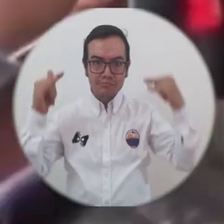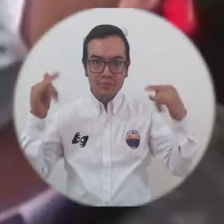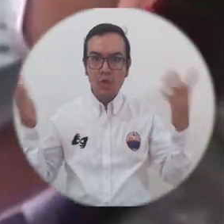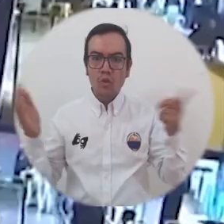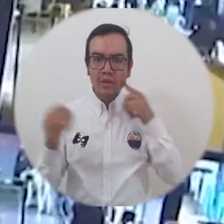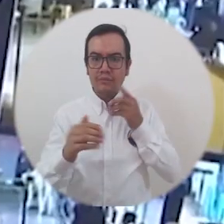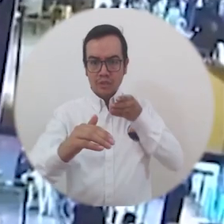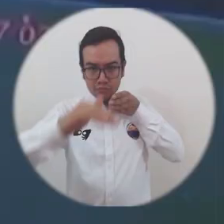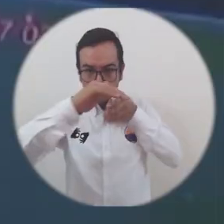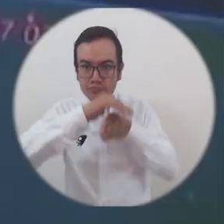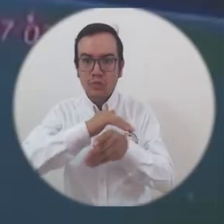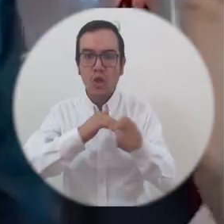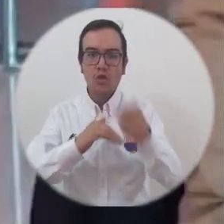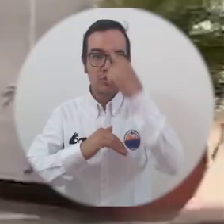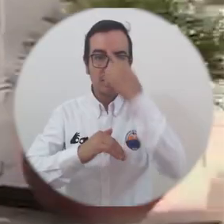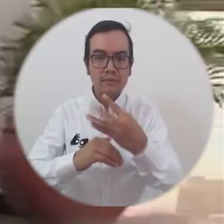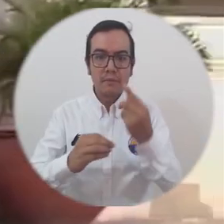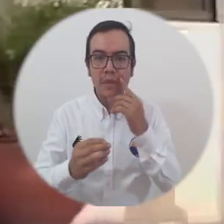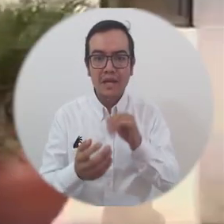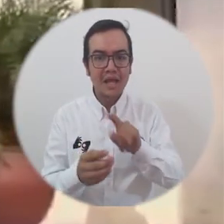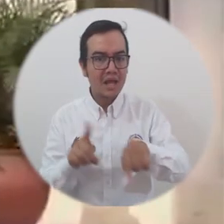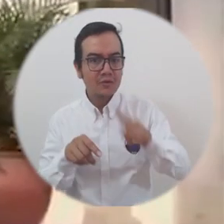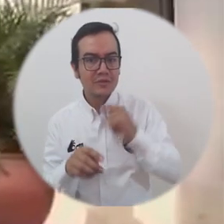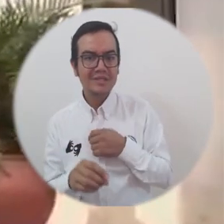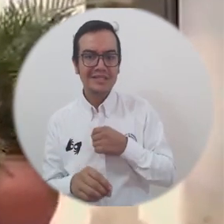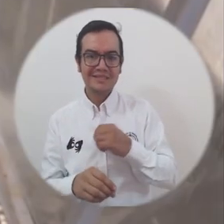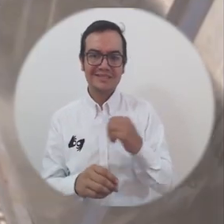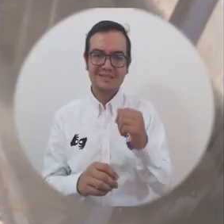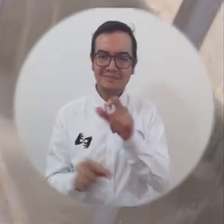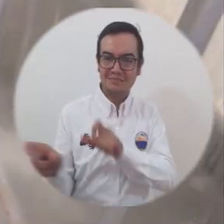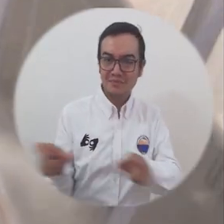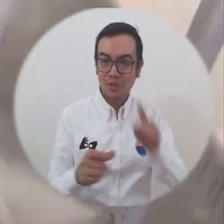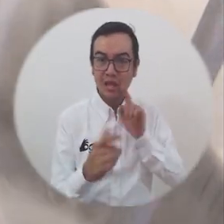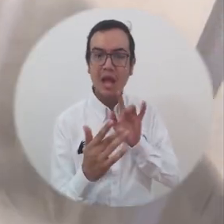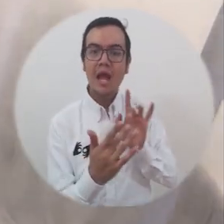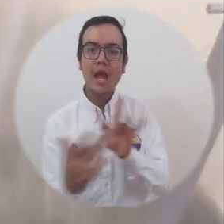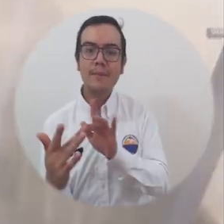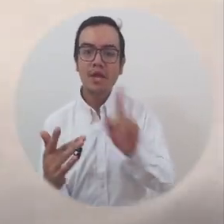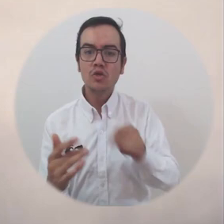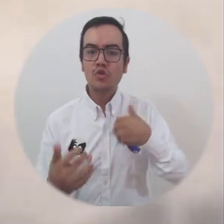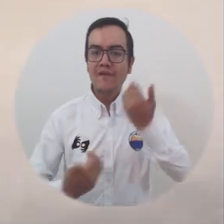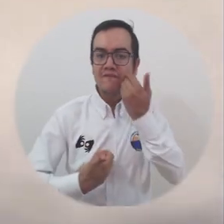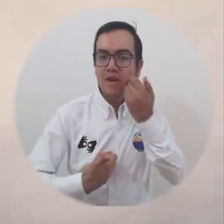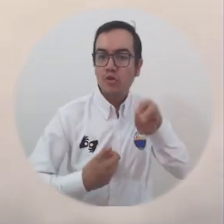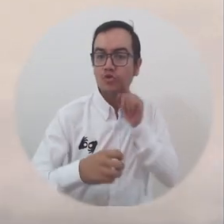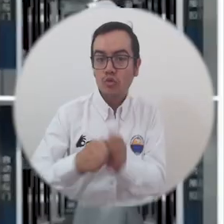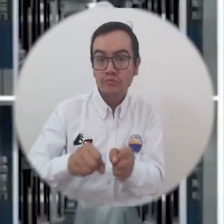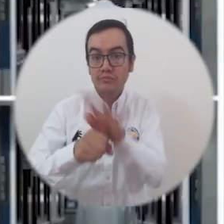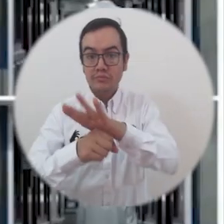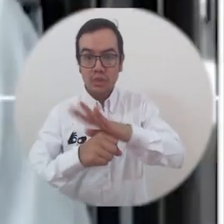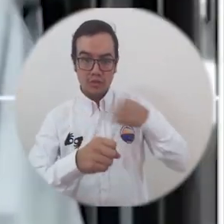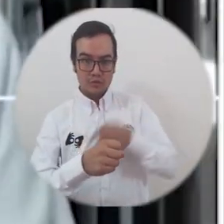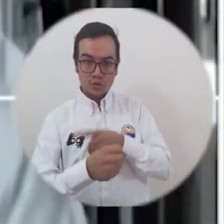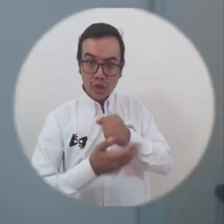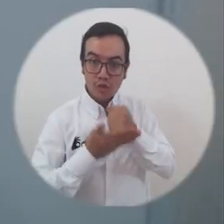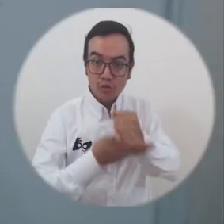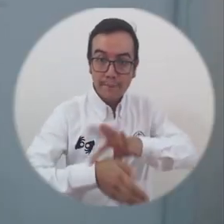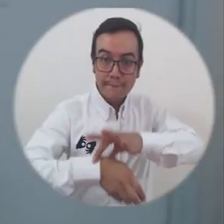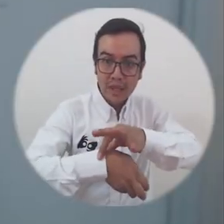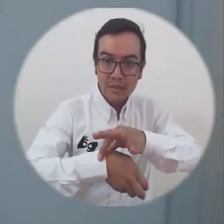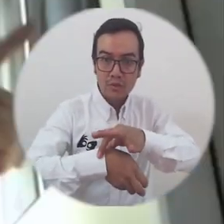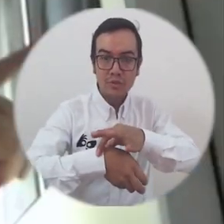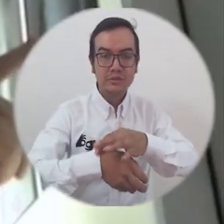En esta oportunidad había una cabina en la ciudad de Santa Marta que ayudaría en la desinfección de quienes trabajan directamente con los pacientes